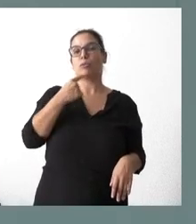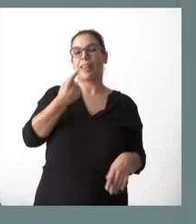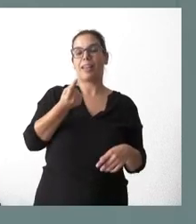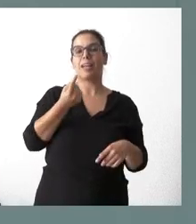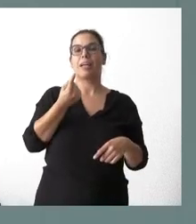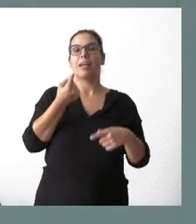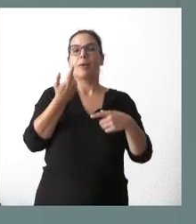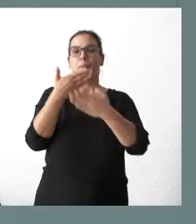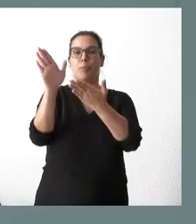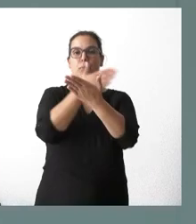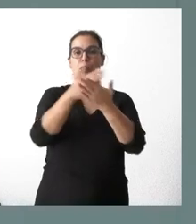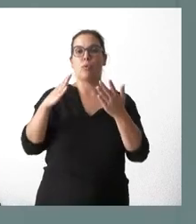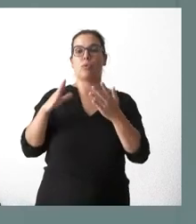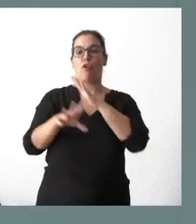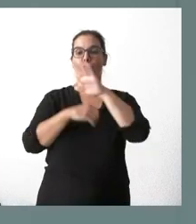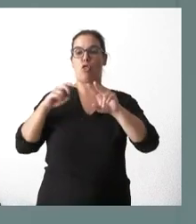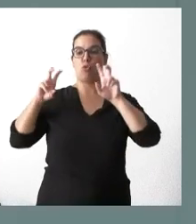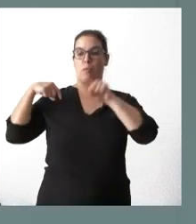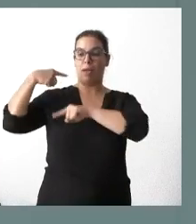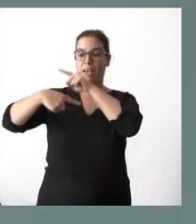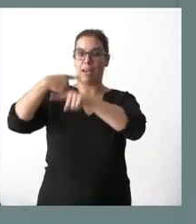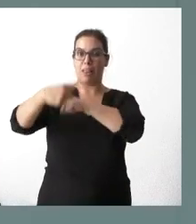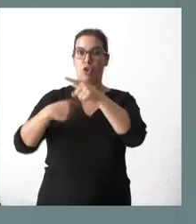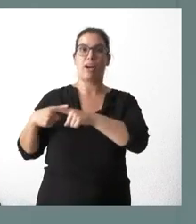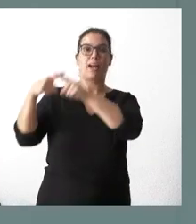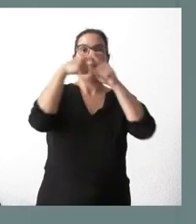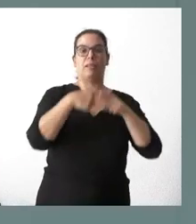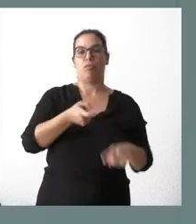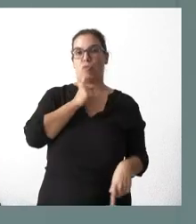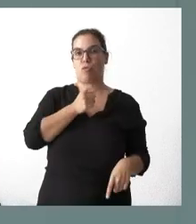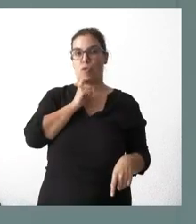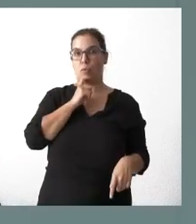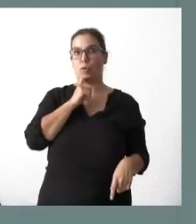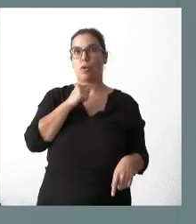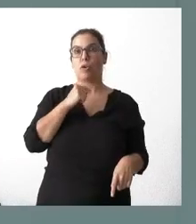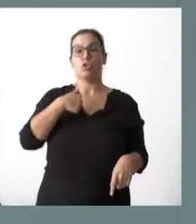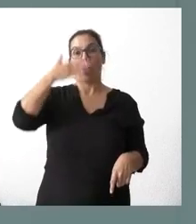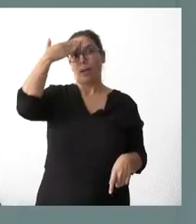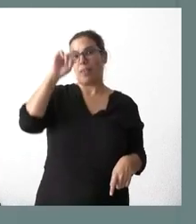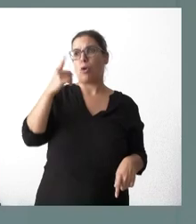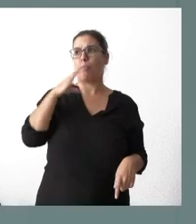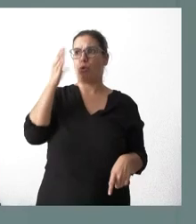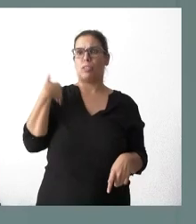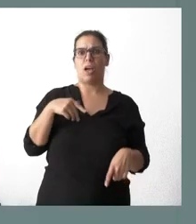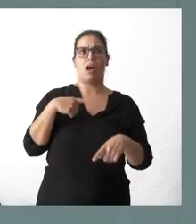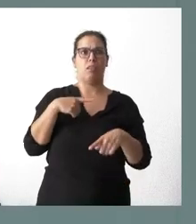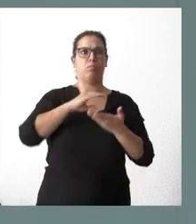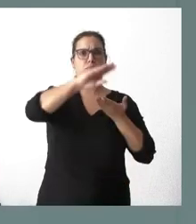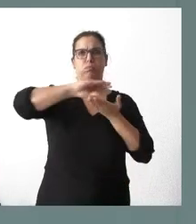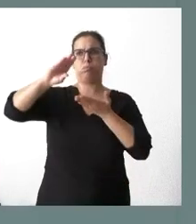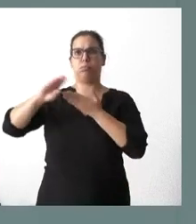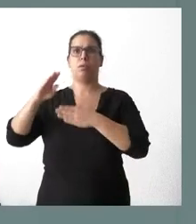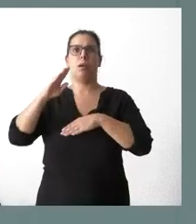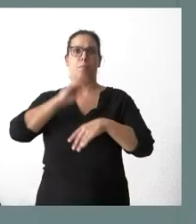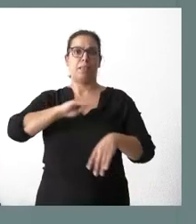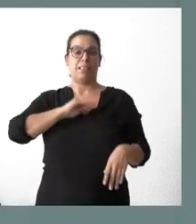fondos en el Senior Edition. Yo creo que hemos traído bastantes en los últimos tiempos financiados por fondos en el Senior Edition. Yo no lo tengo en la cabeza ahora. Si la consejería pudiera aportarlo, se lo aportamos.